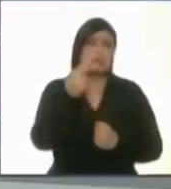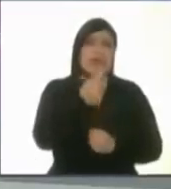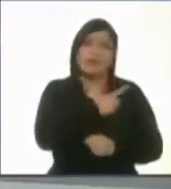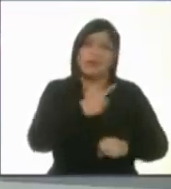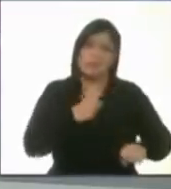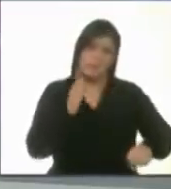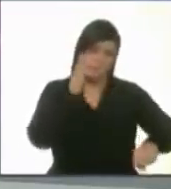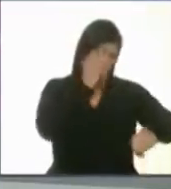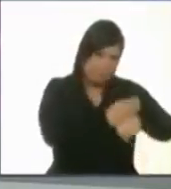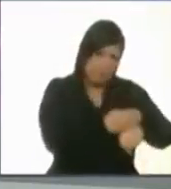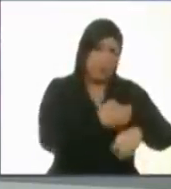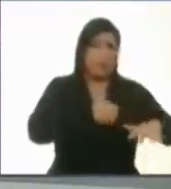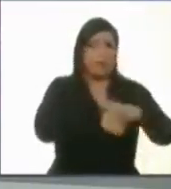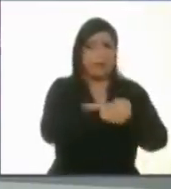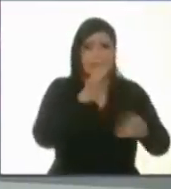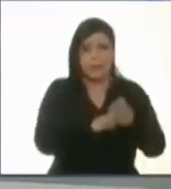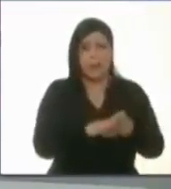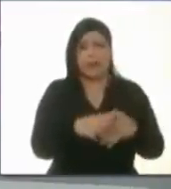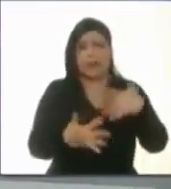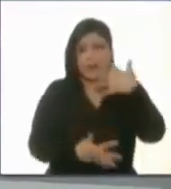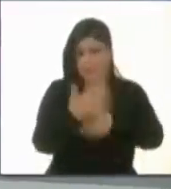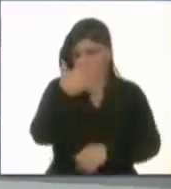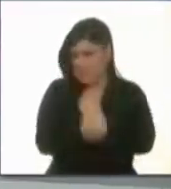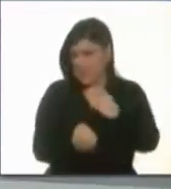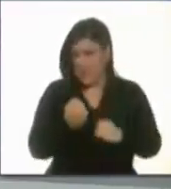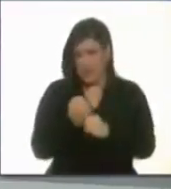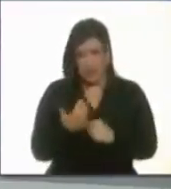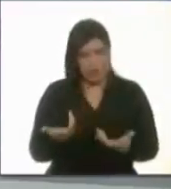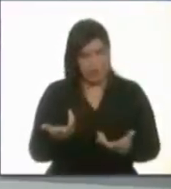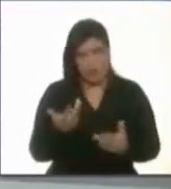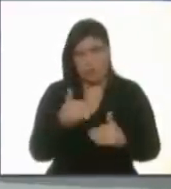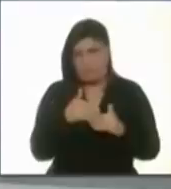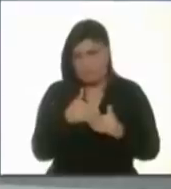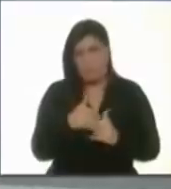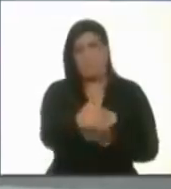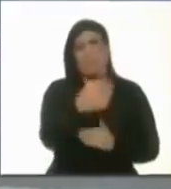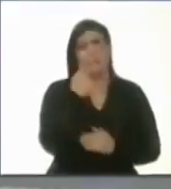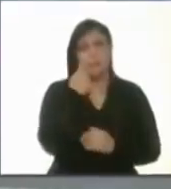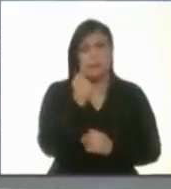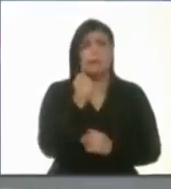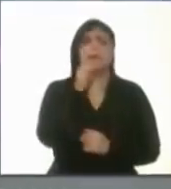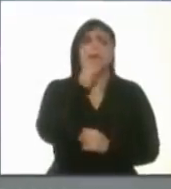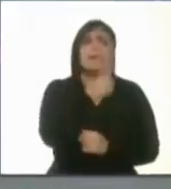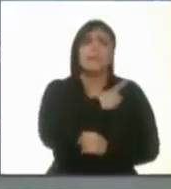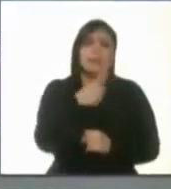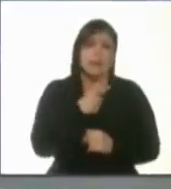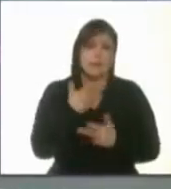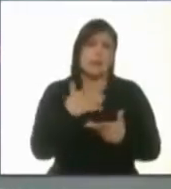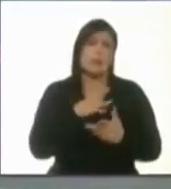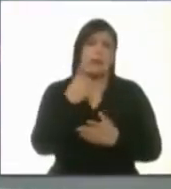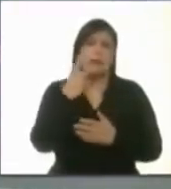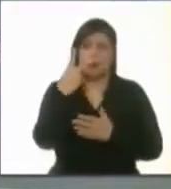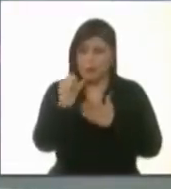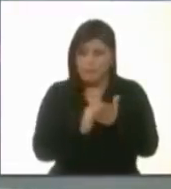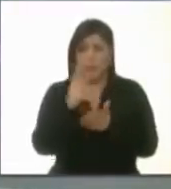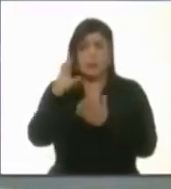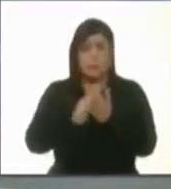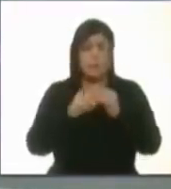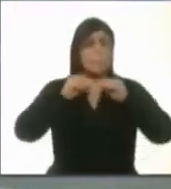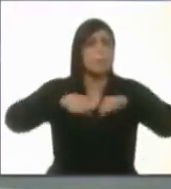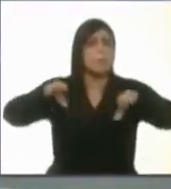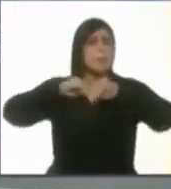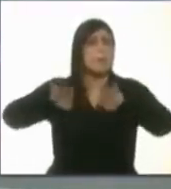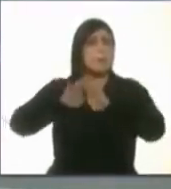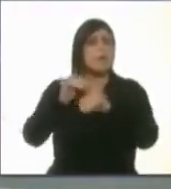de prisión mínima de 15 años. También es darle información bimestralmente a todos los